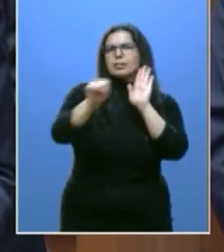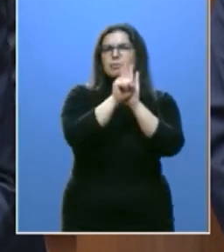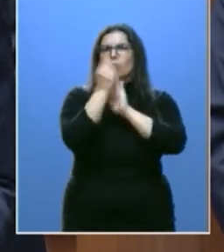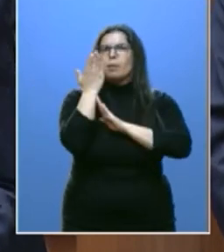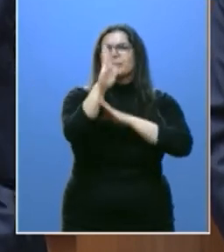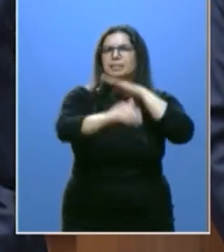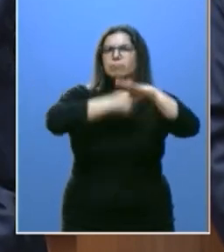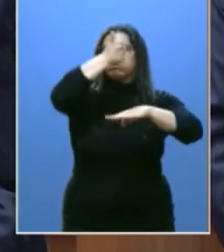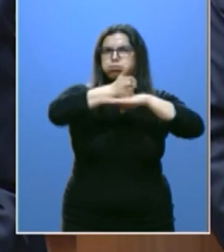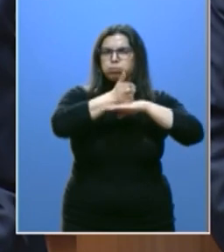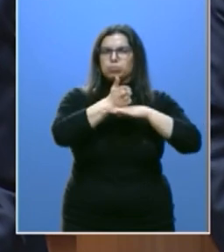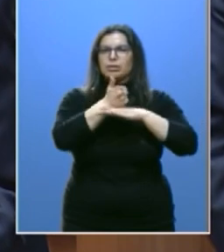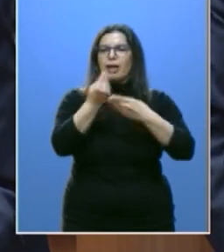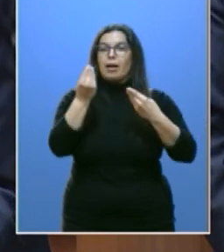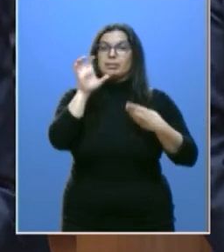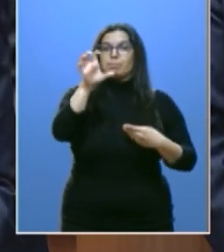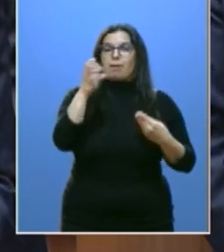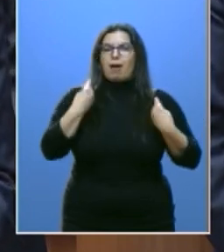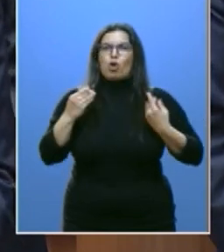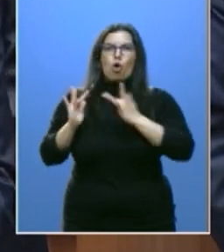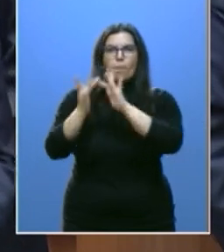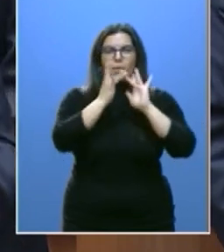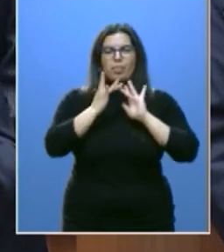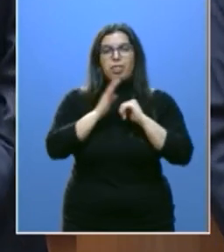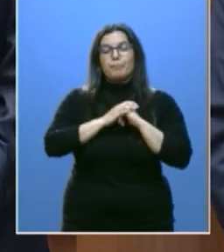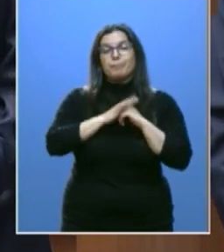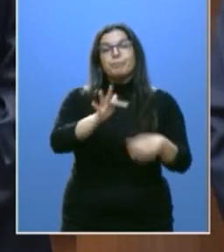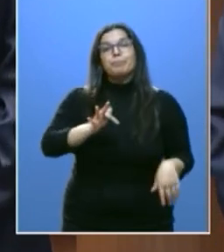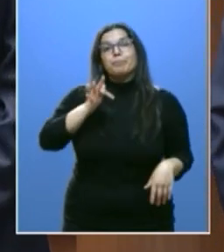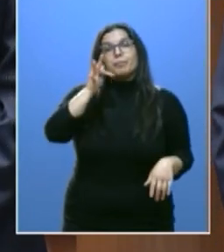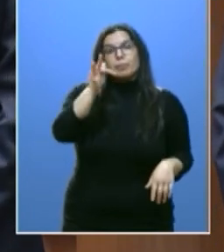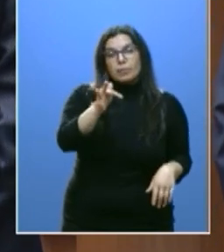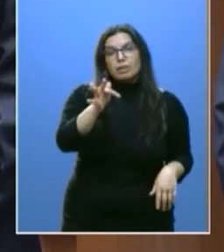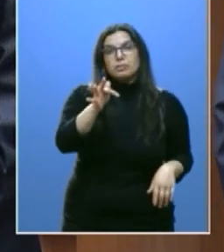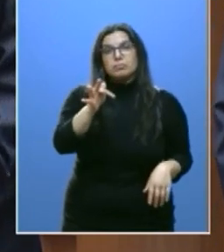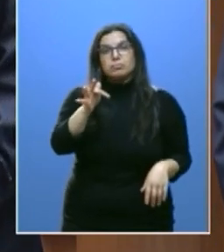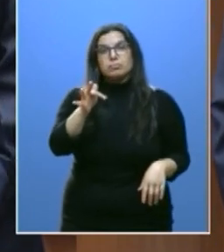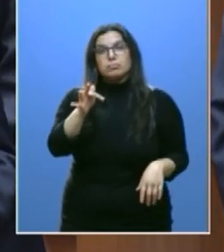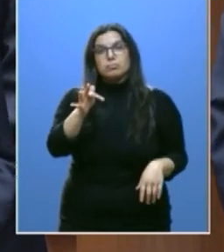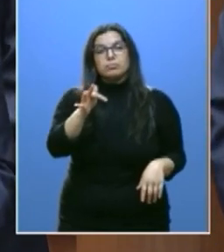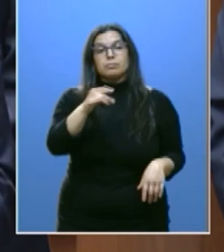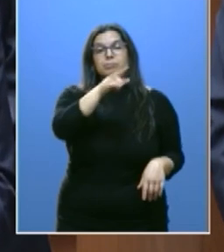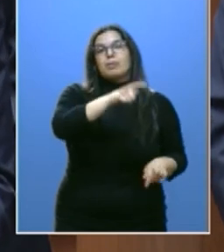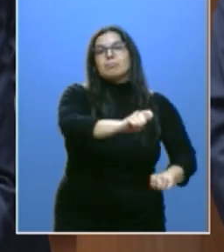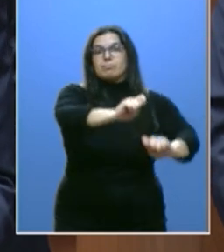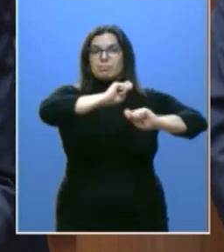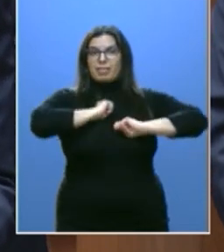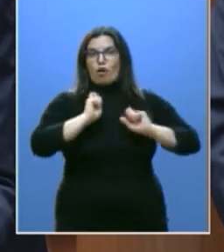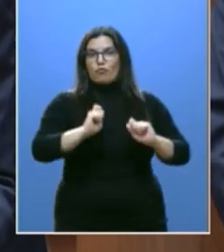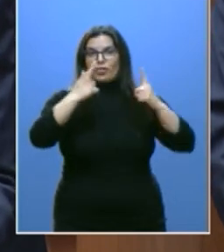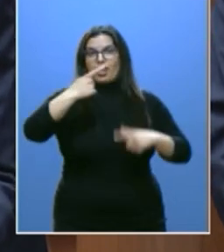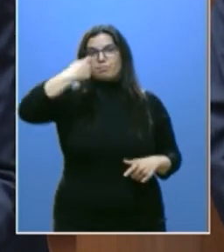de nuestra convivencia nacional. Y además, cuyo nombramiento me ha conferido la dignidad que